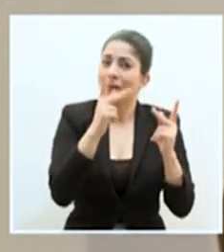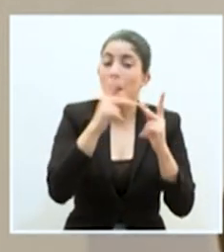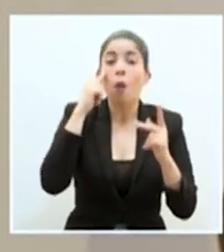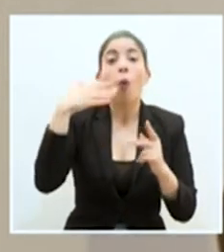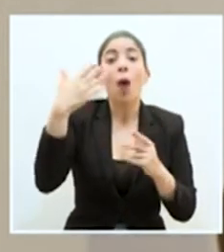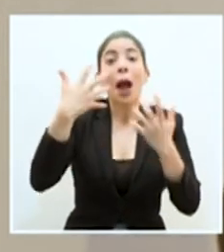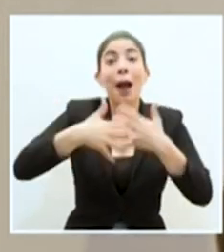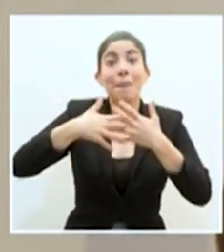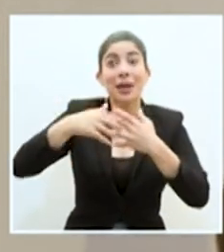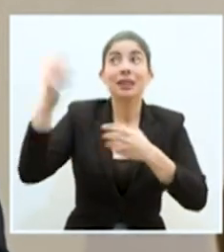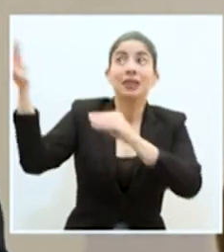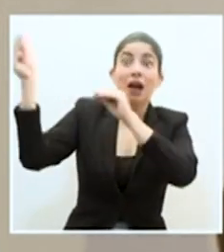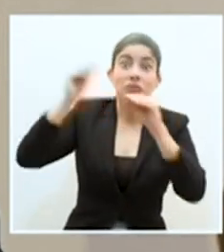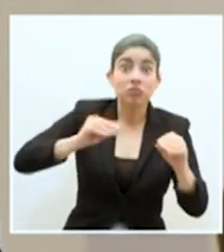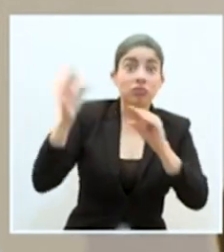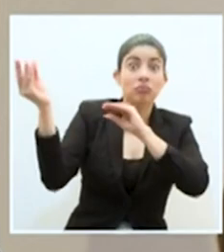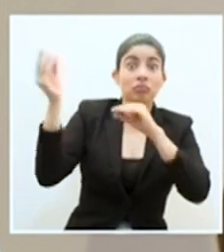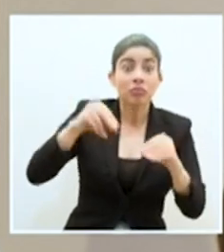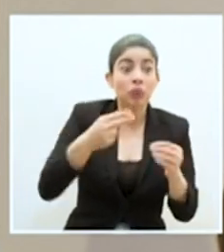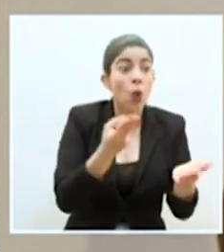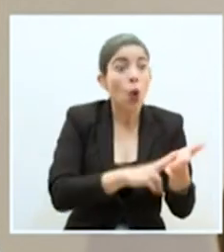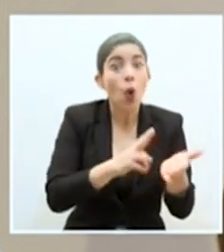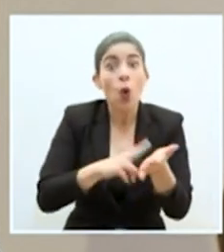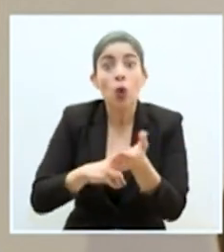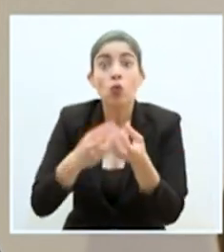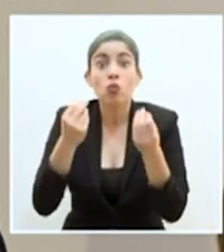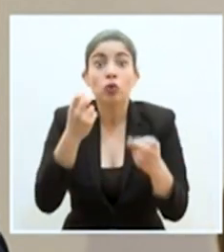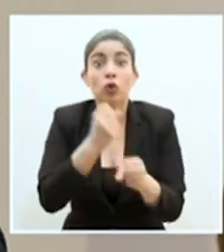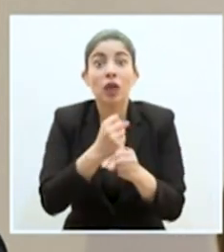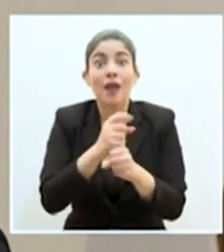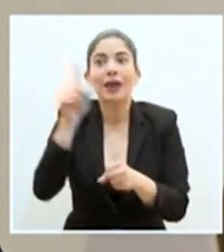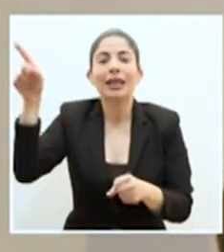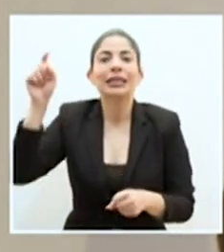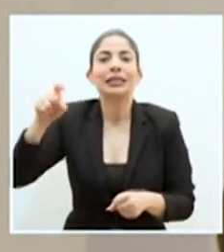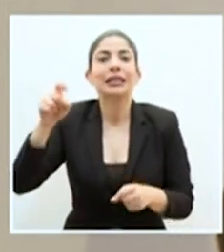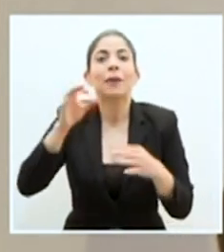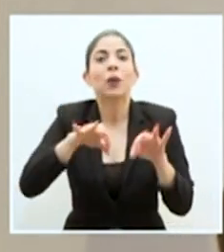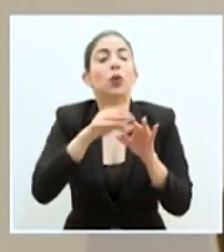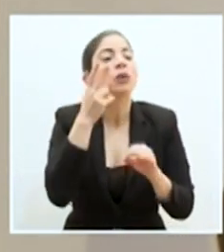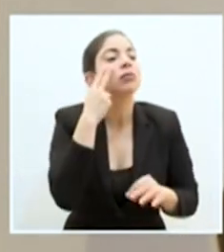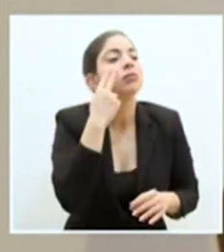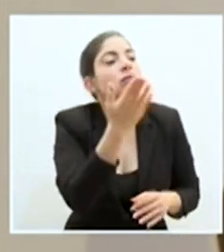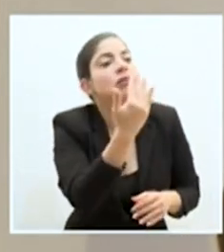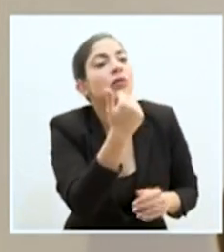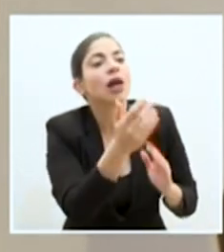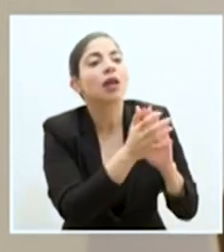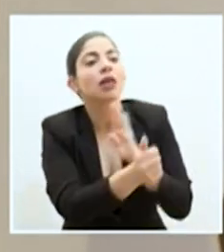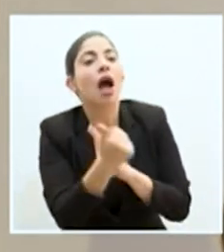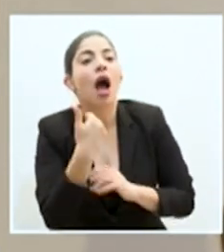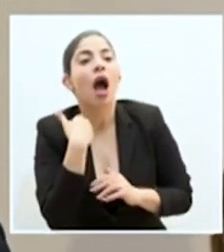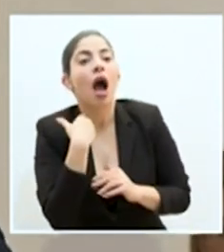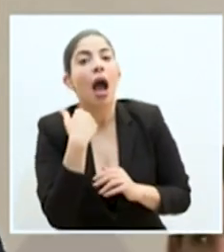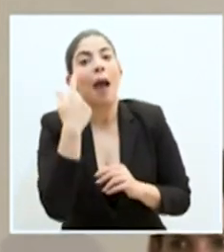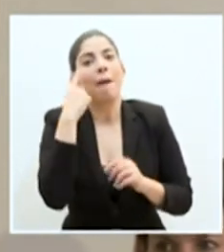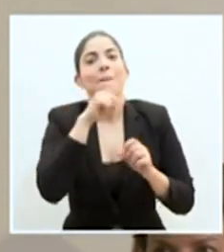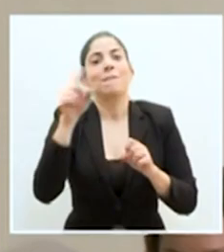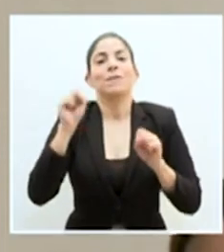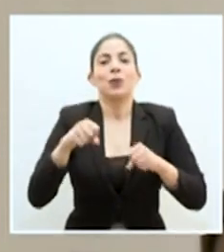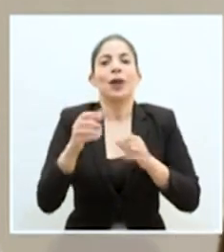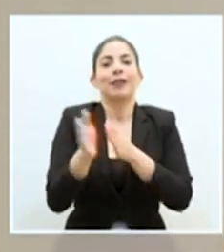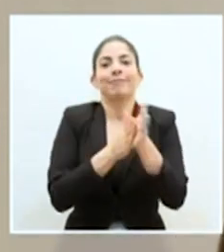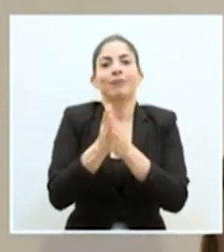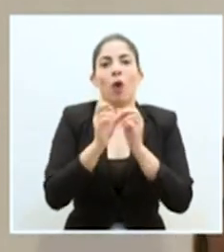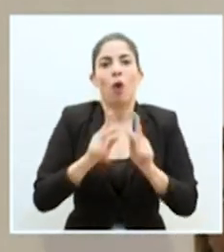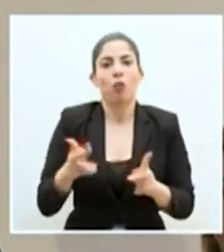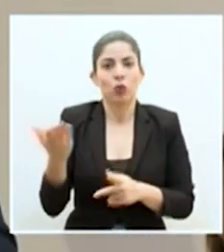empresas vengan a contratar miles de empleos, es importante que encuentren ese talento para que podamos realmente abrazar esa oportunidad